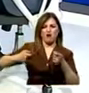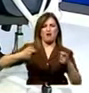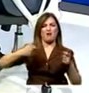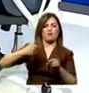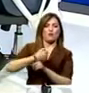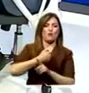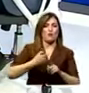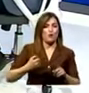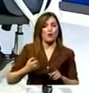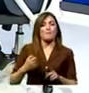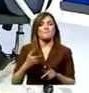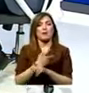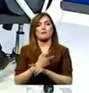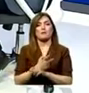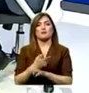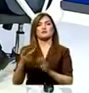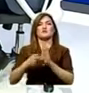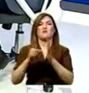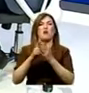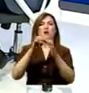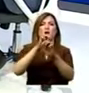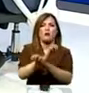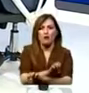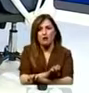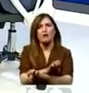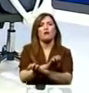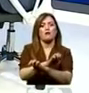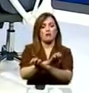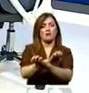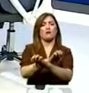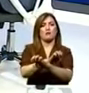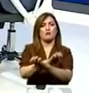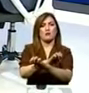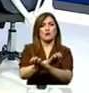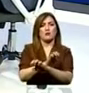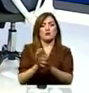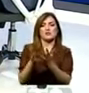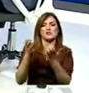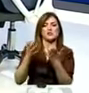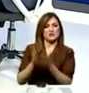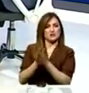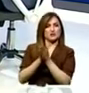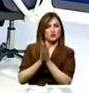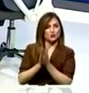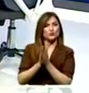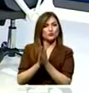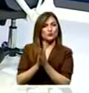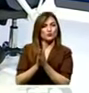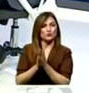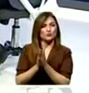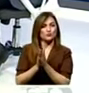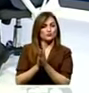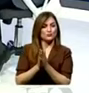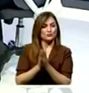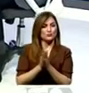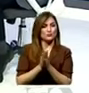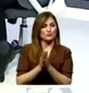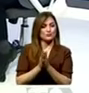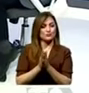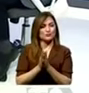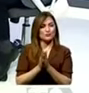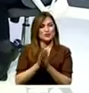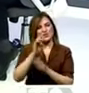verdadera esclavitud en función de una demanda que nunca tuvo un canal de